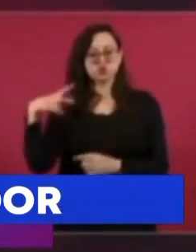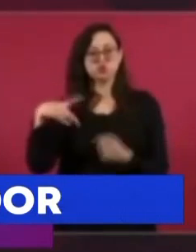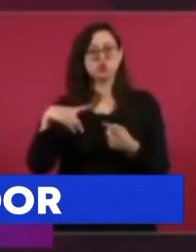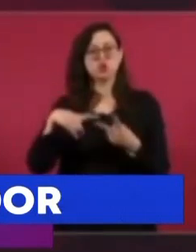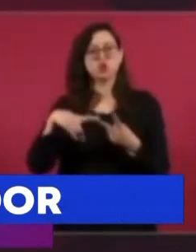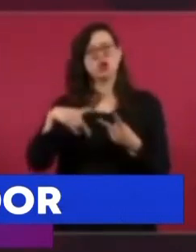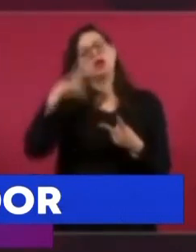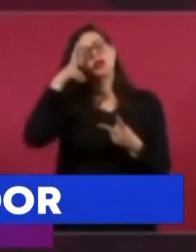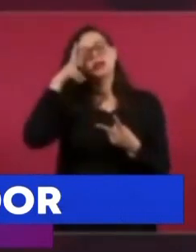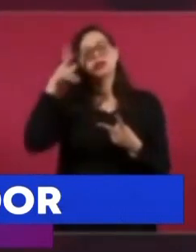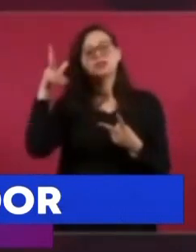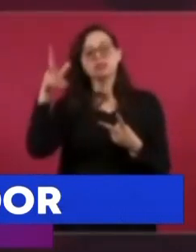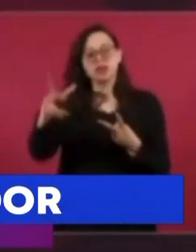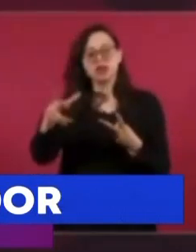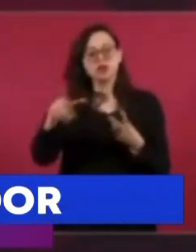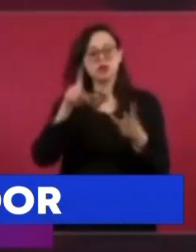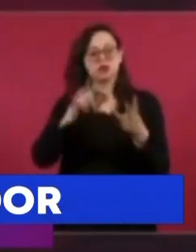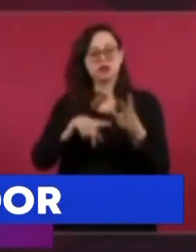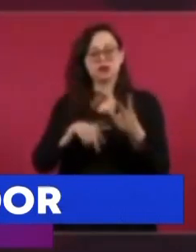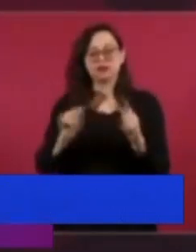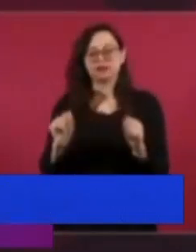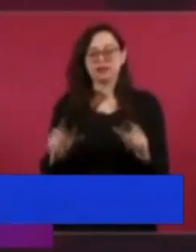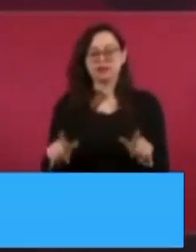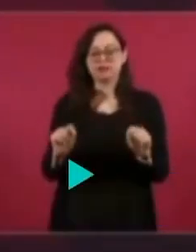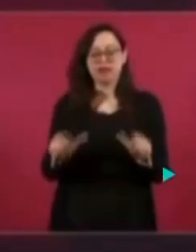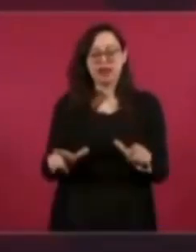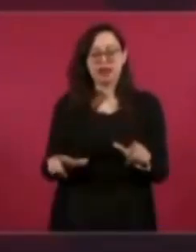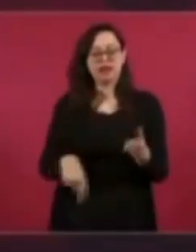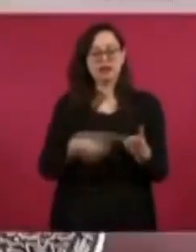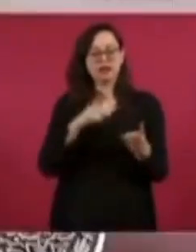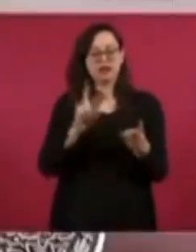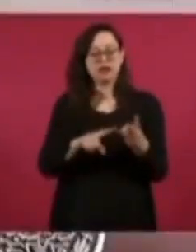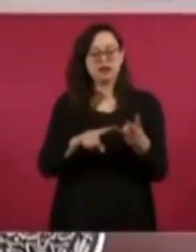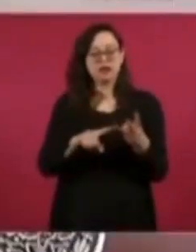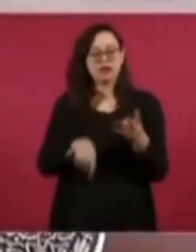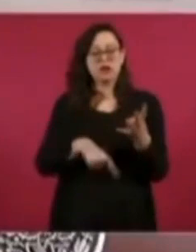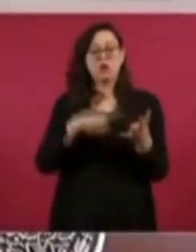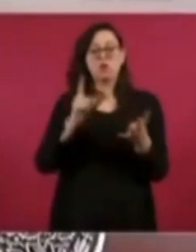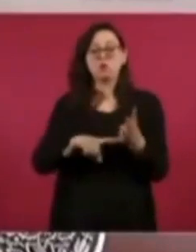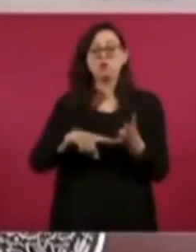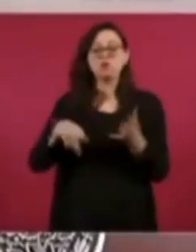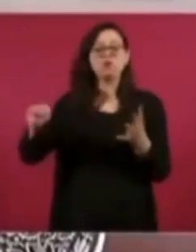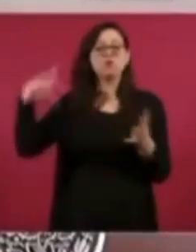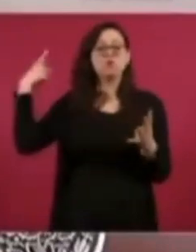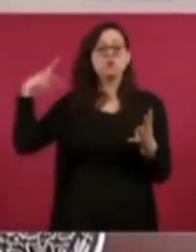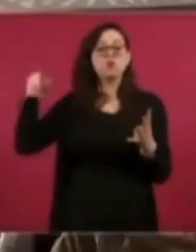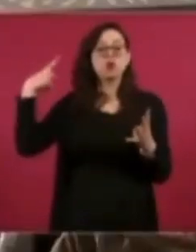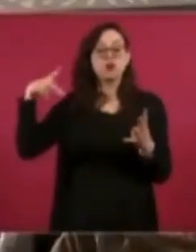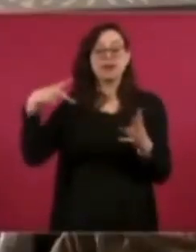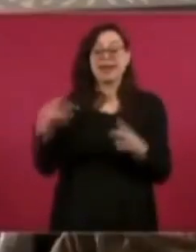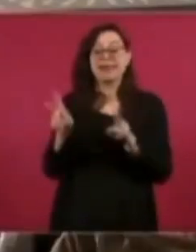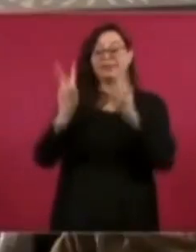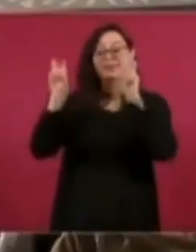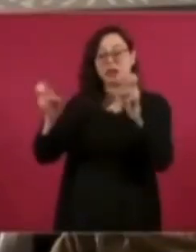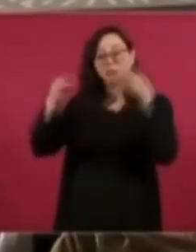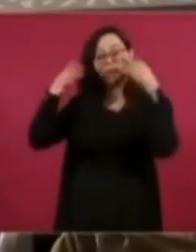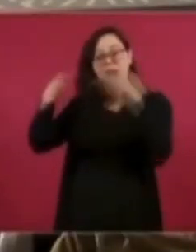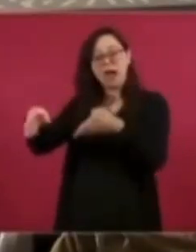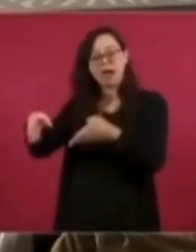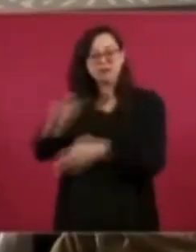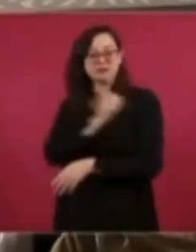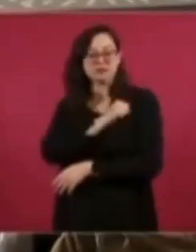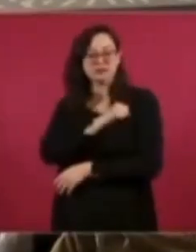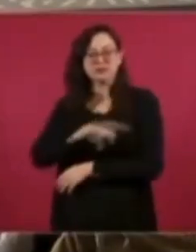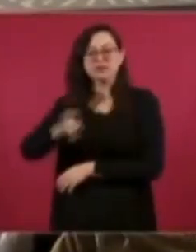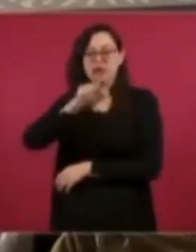a Hidalgo, a Tlaxcala y a Puebla, nada más a ver el tema de salud y